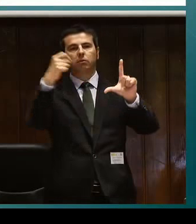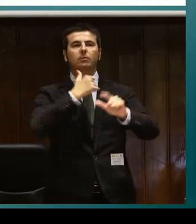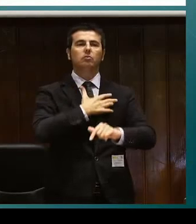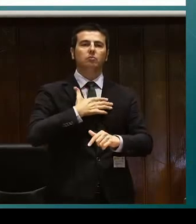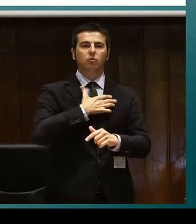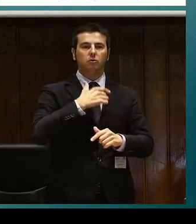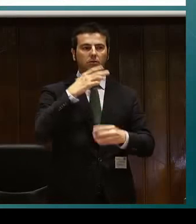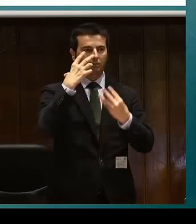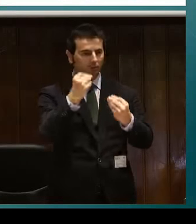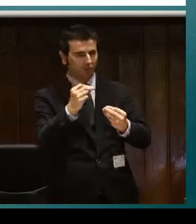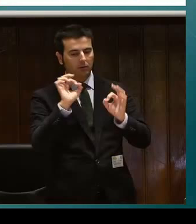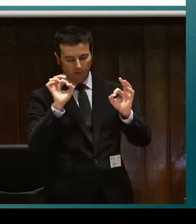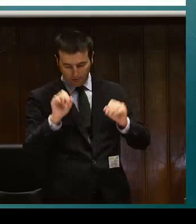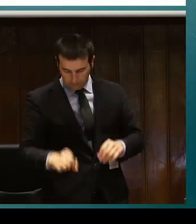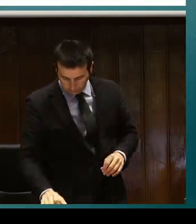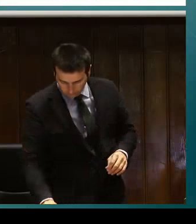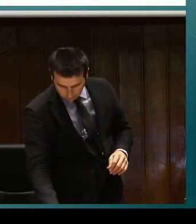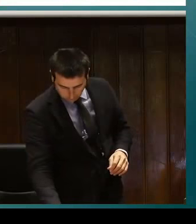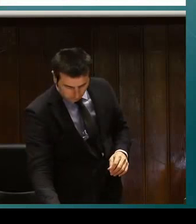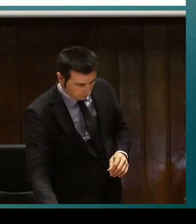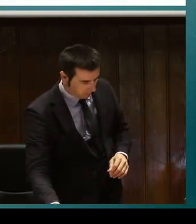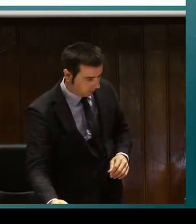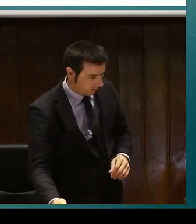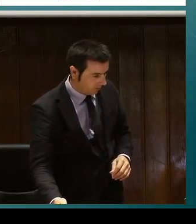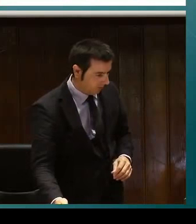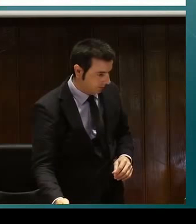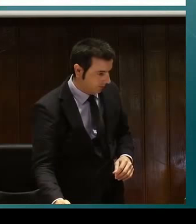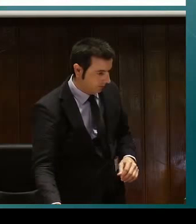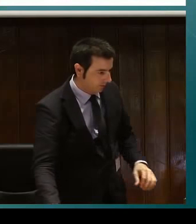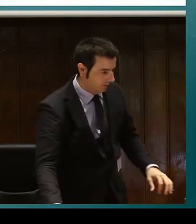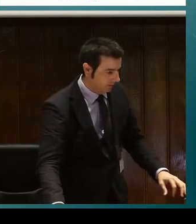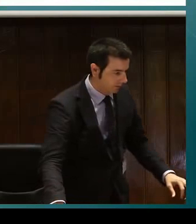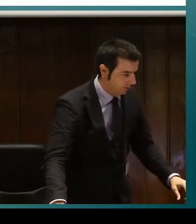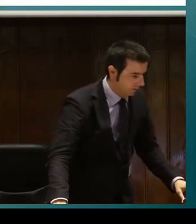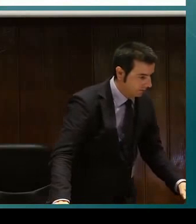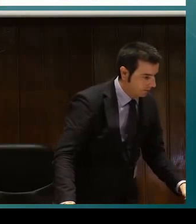necesitan un subtitulado para comprender bien el mensaje.